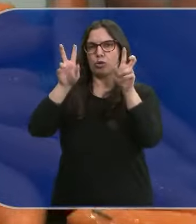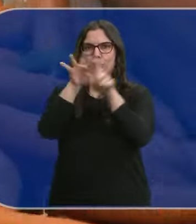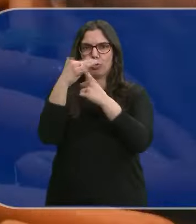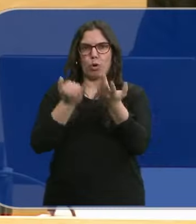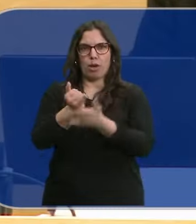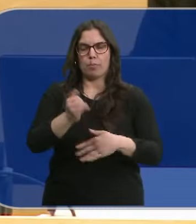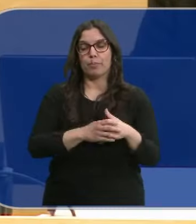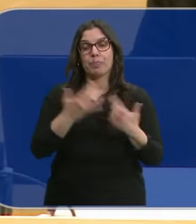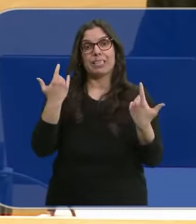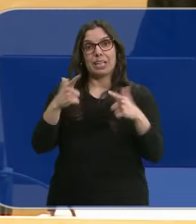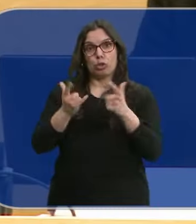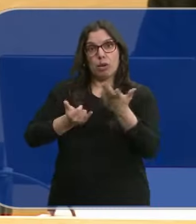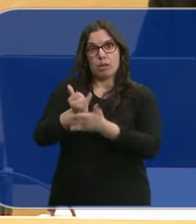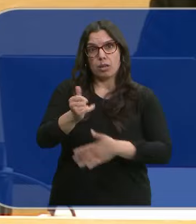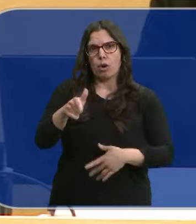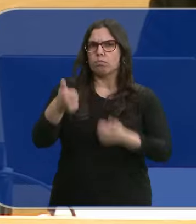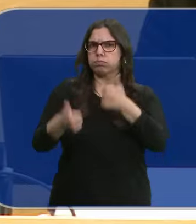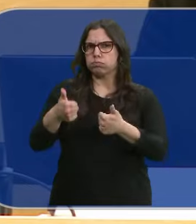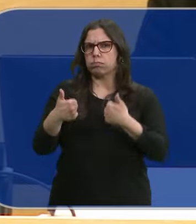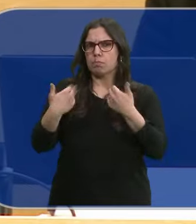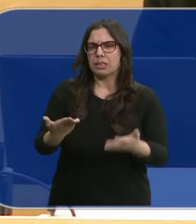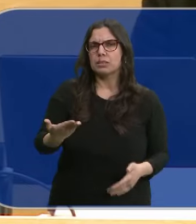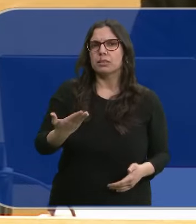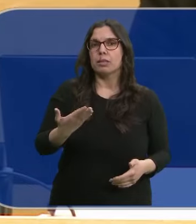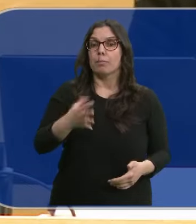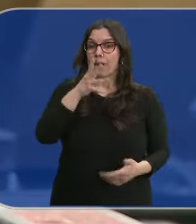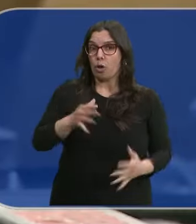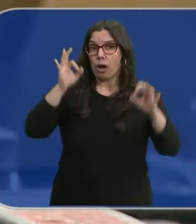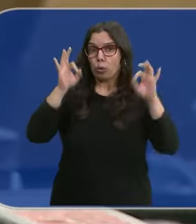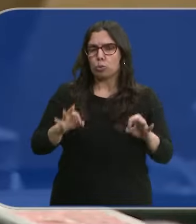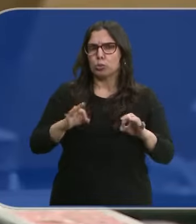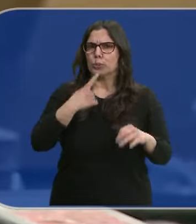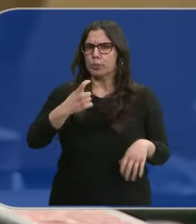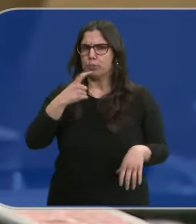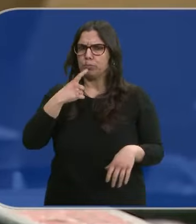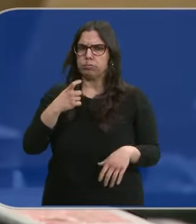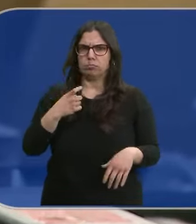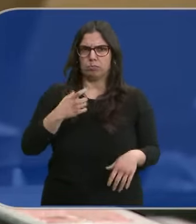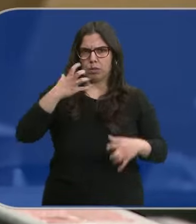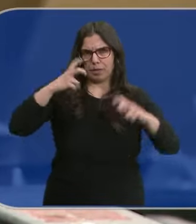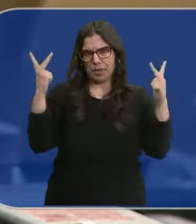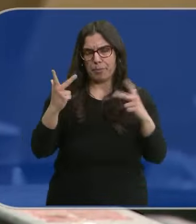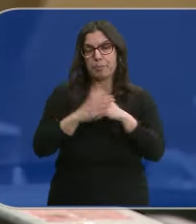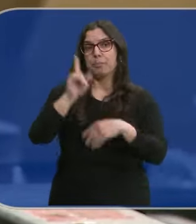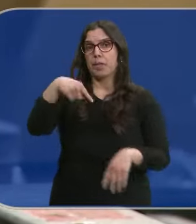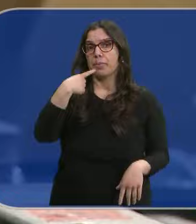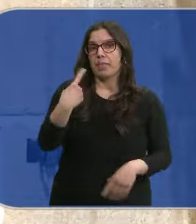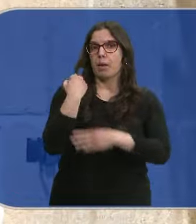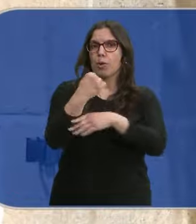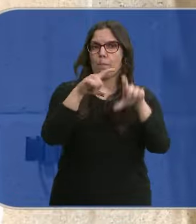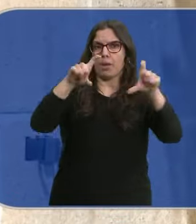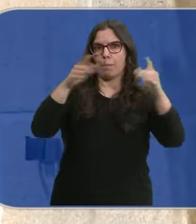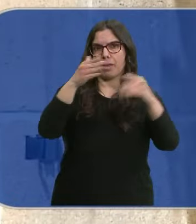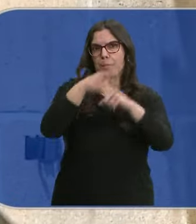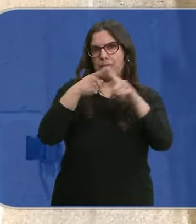situación del campo. Un sector agrícola competitivo, pero que está atravesando serias dificultades. También anuncia que se apoyará a las pymes y